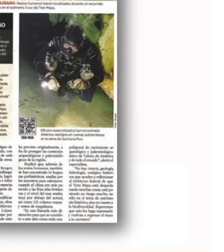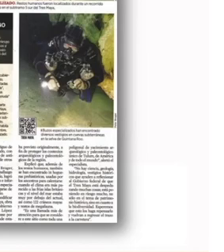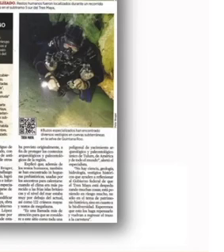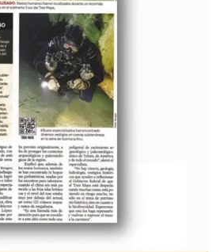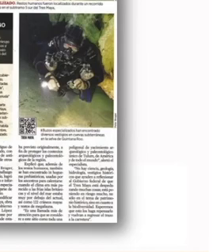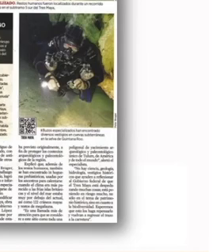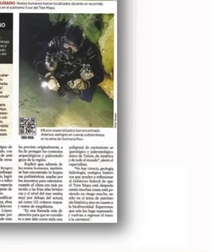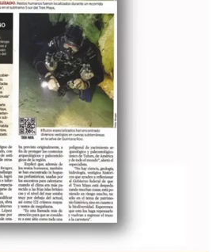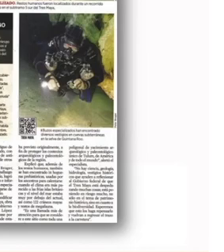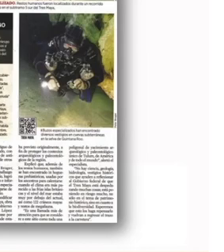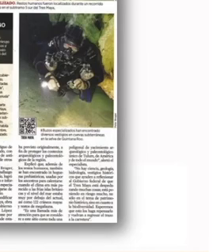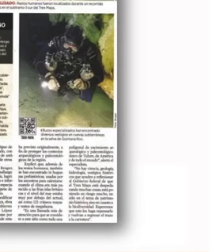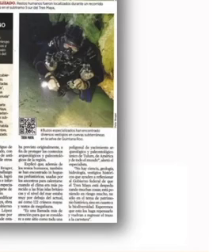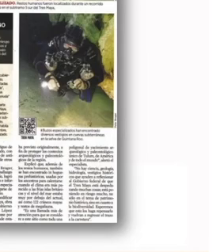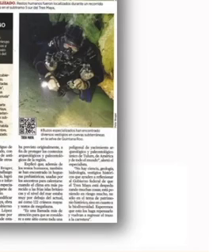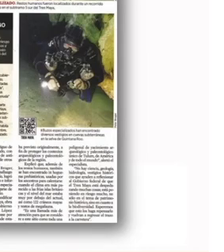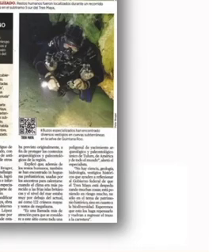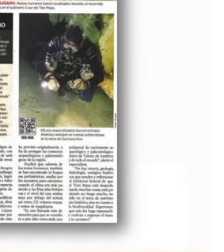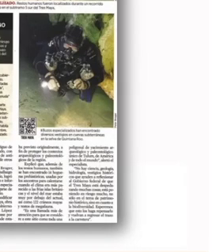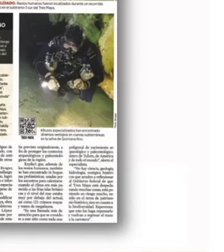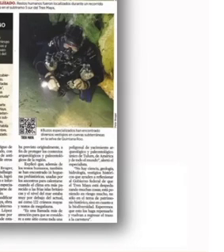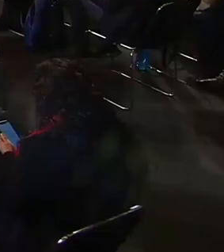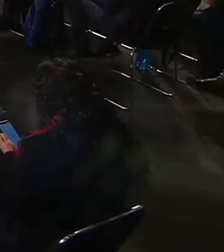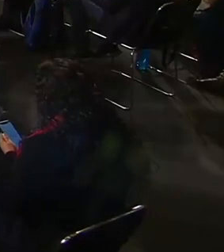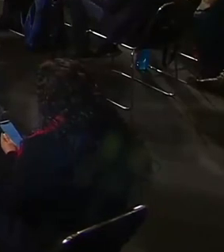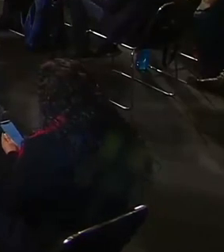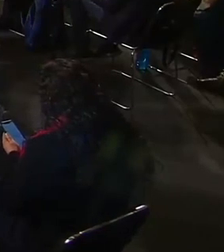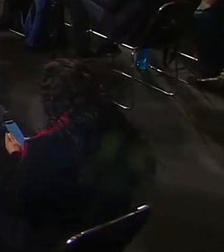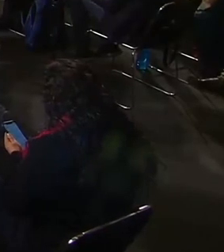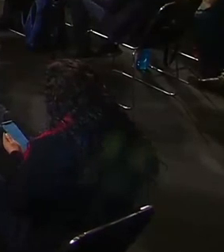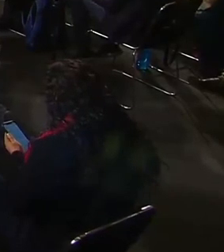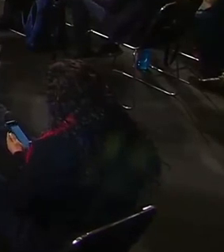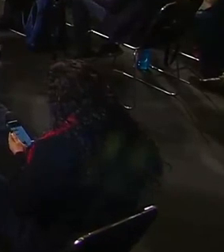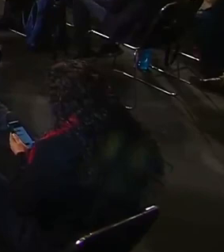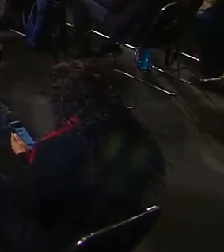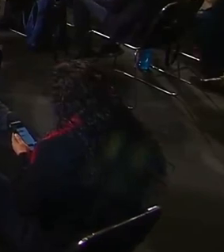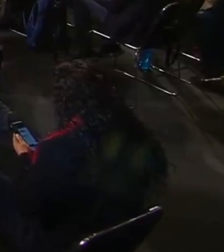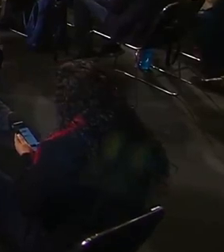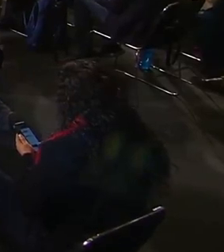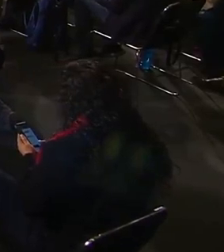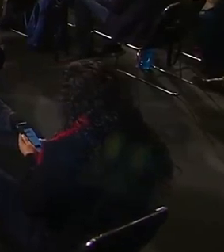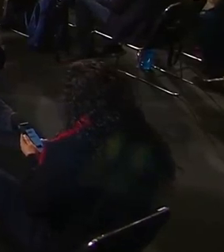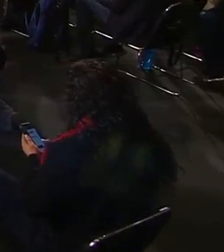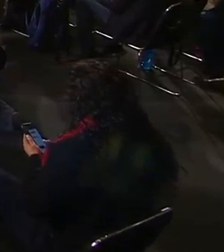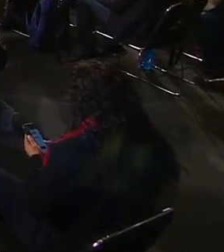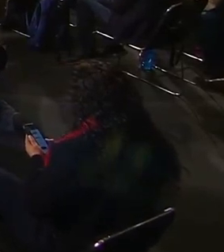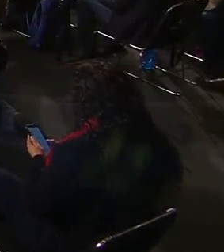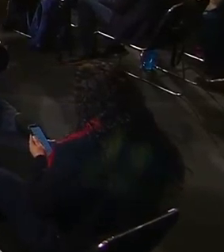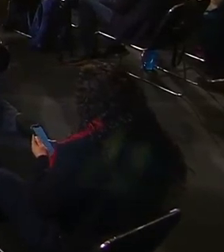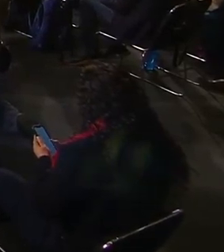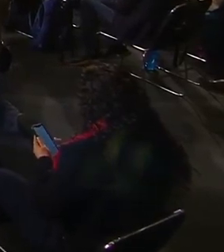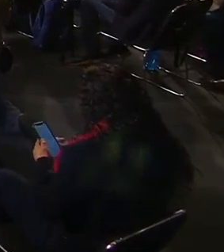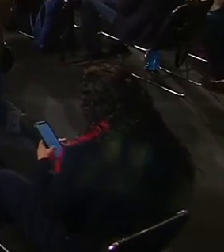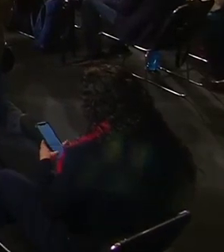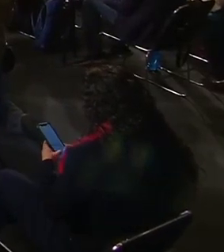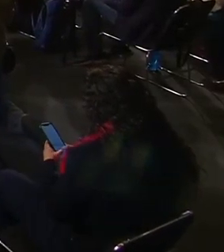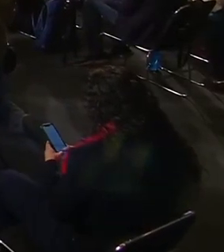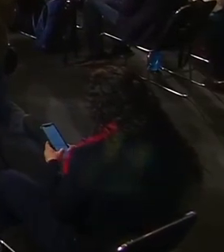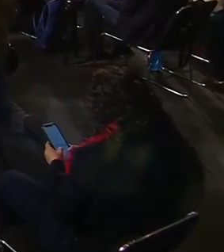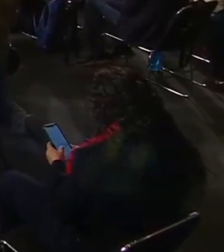se verá afectada por la obra ni por el paso de los trenes. Sin embargo, la organización Sélvame del Tren,